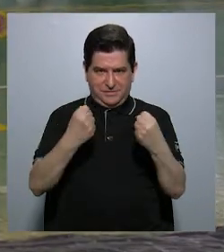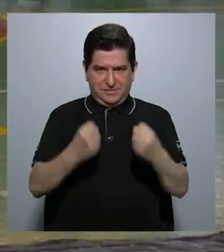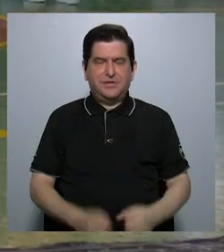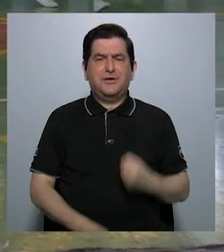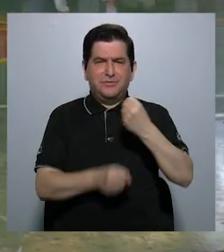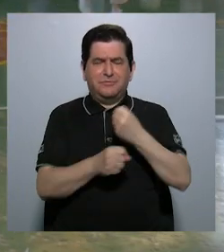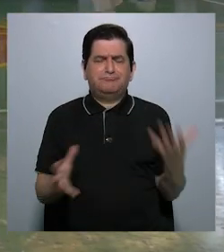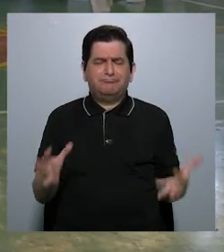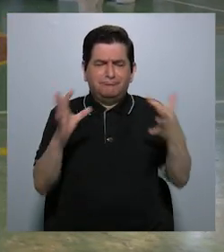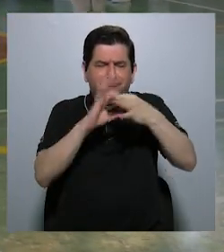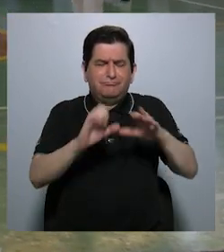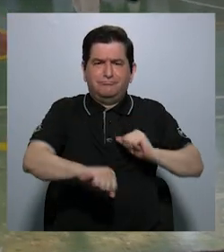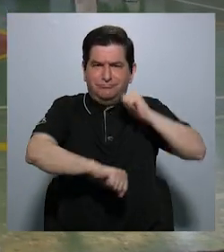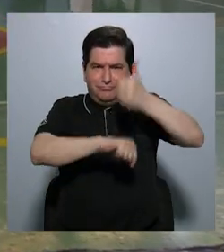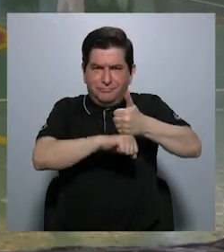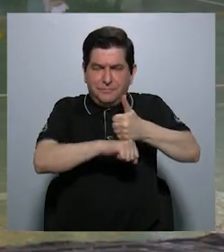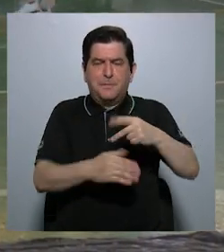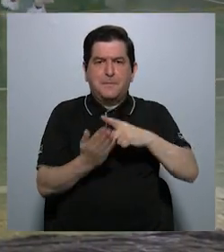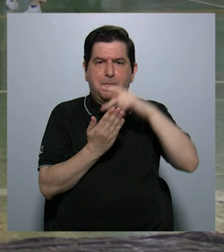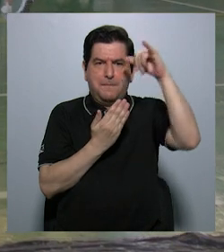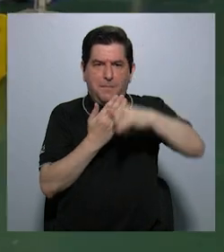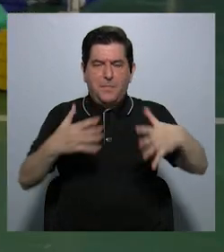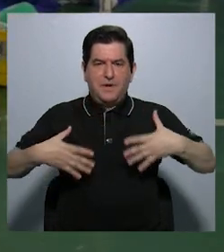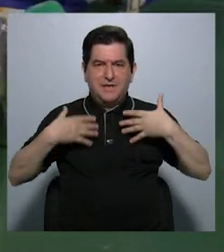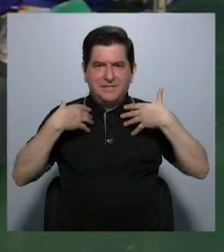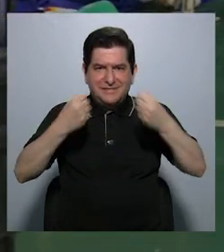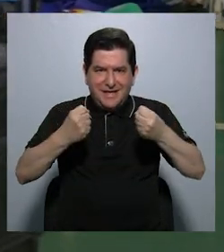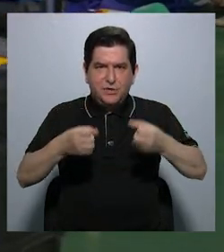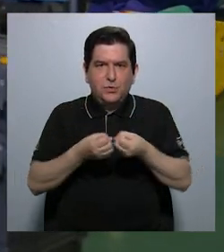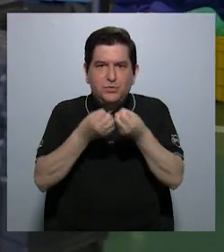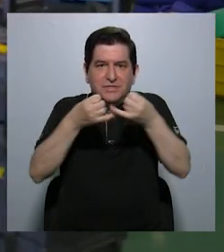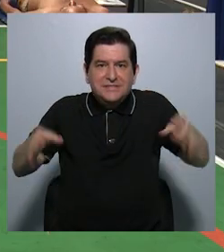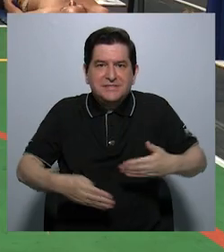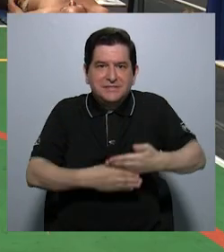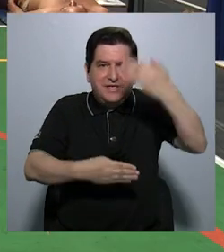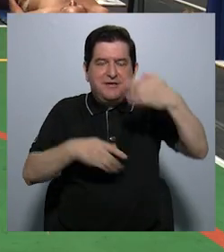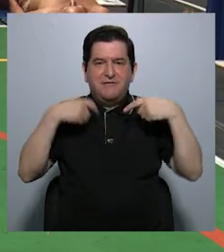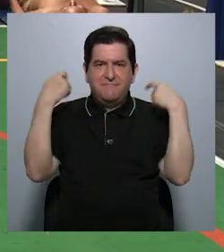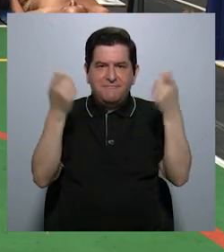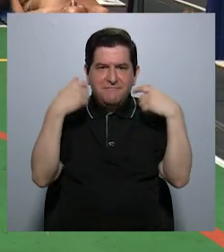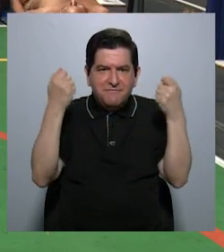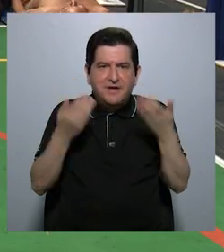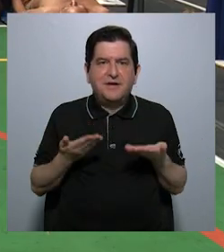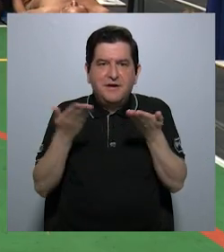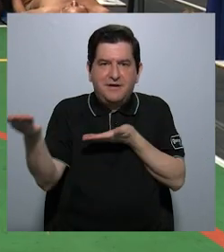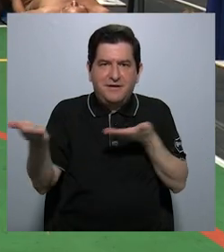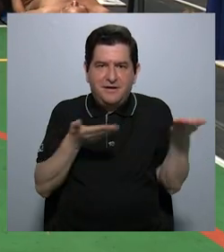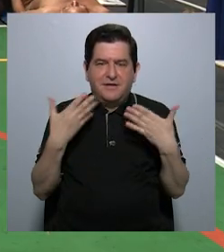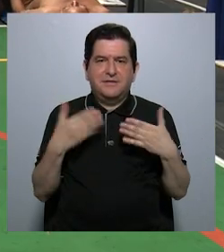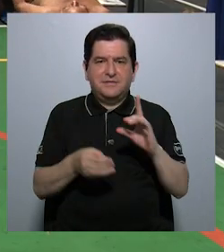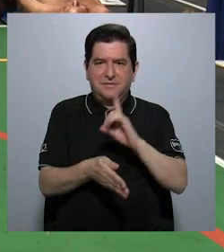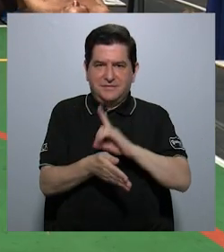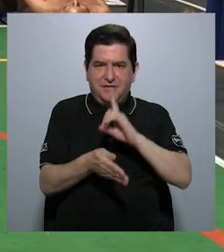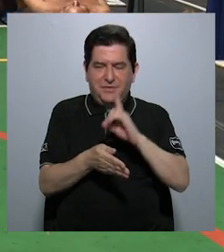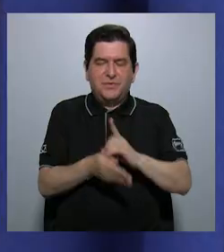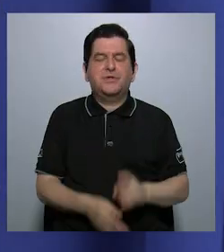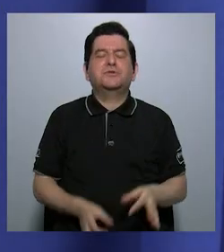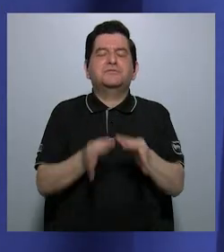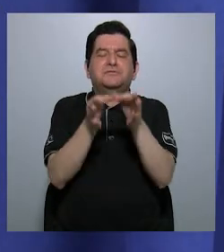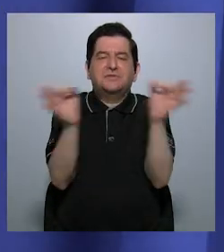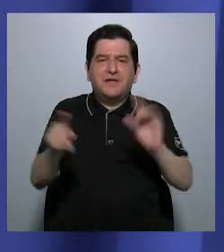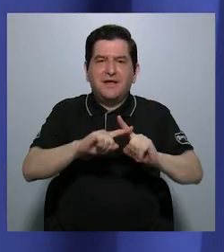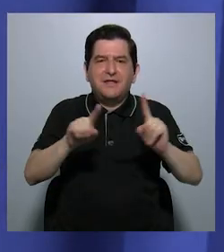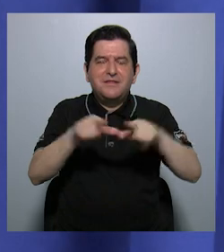Salud, trabajaron juntos para dar vida al proyecto Salud Sin Paredes, una feria en la cual se brindan servicios médicos de forma